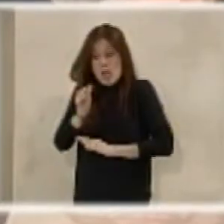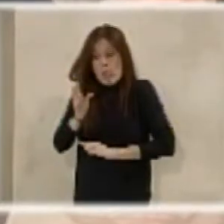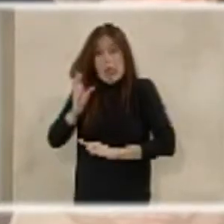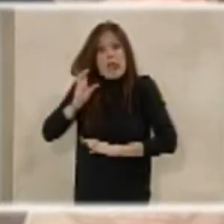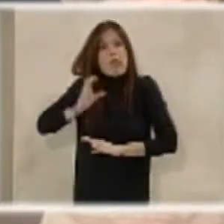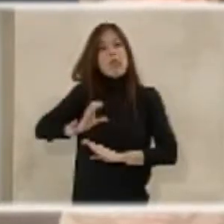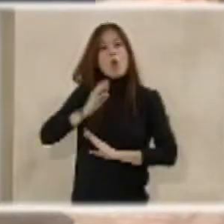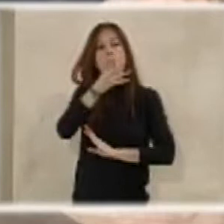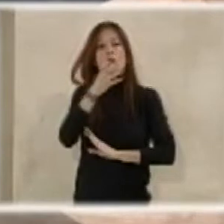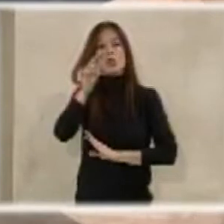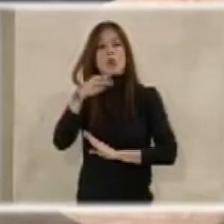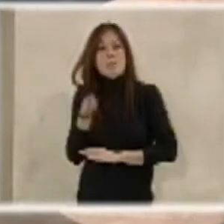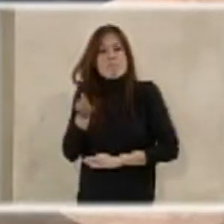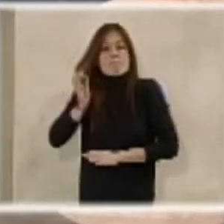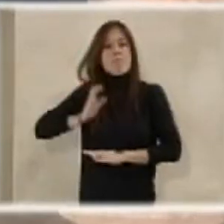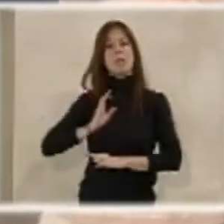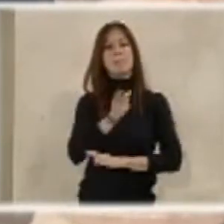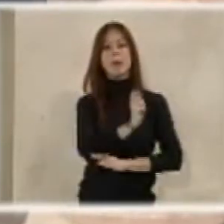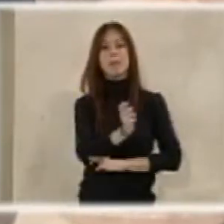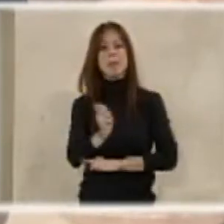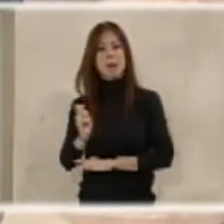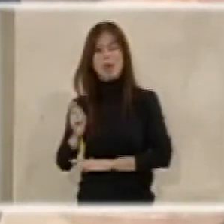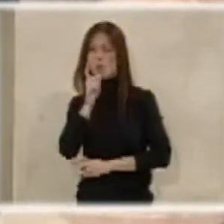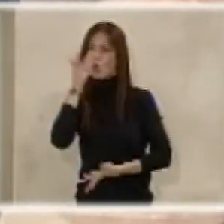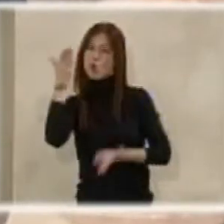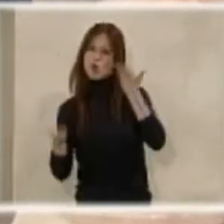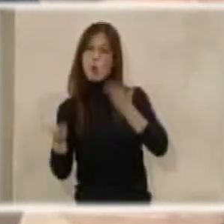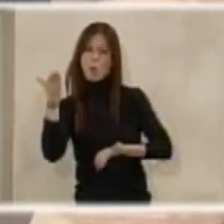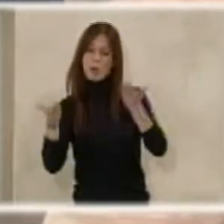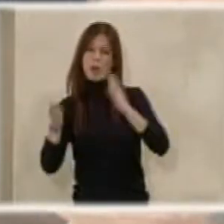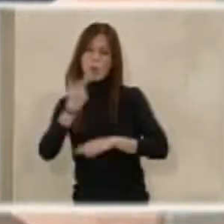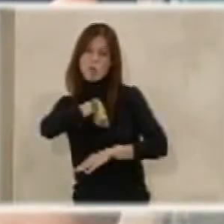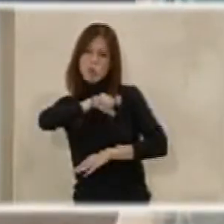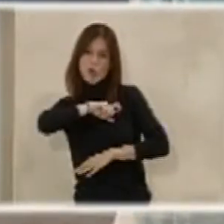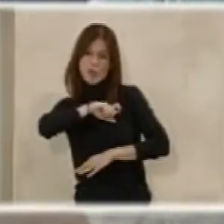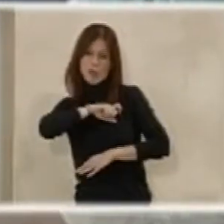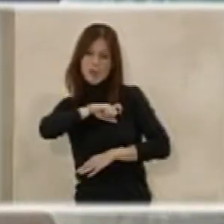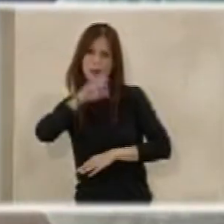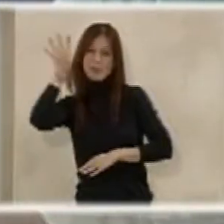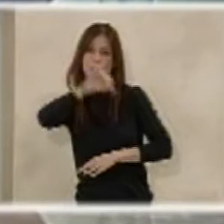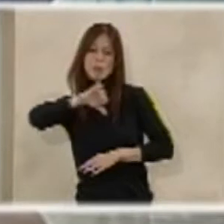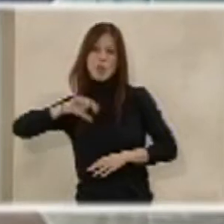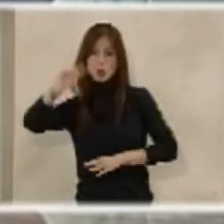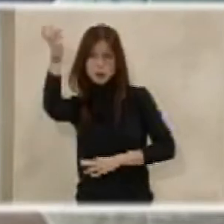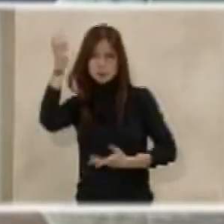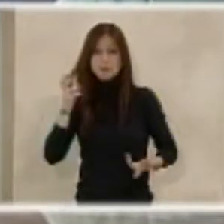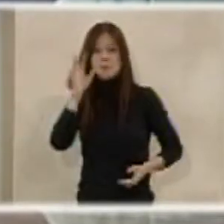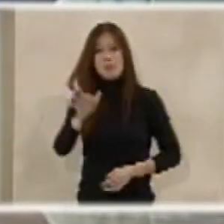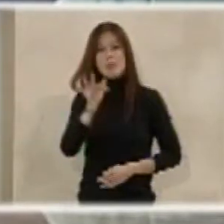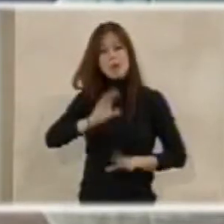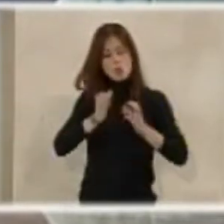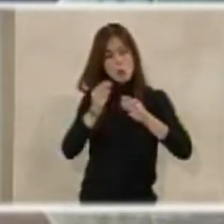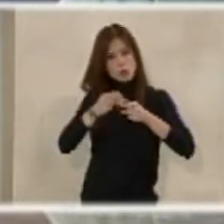torno a 400 euros mensualmente, por la diferencia que hay ahora mismo con policía autonómica. además,